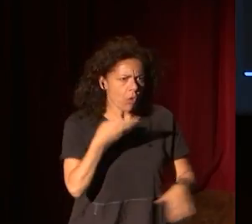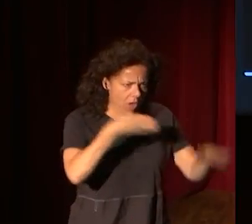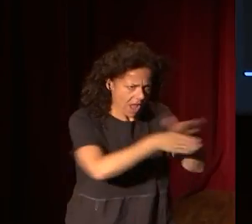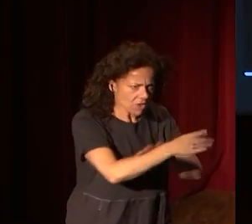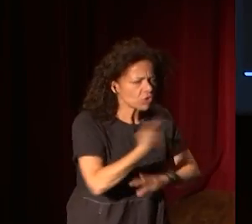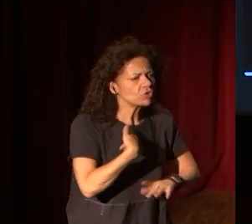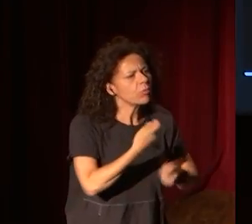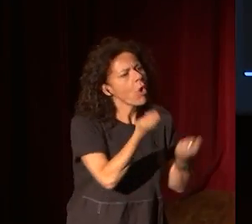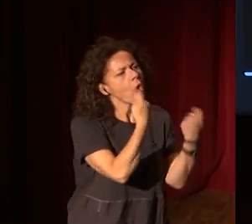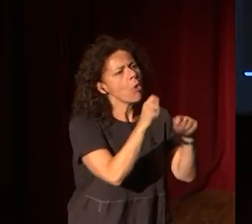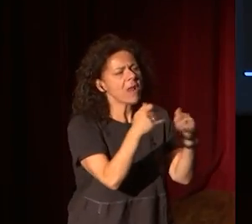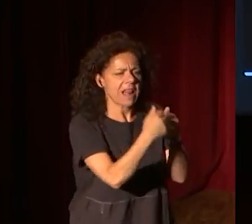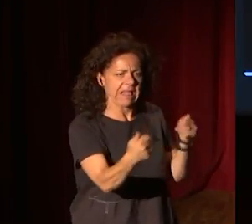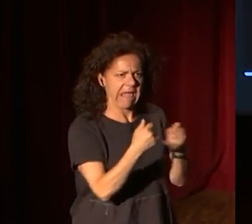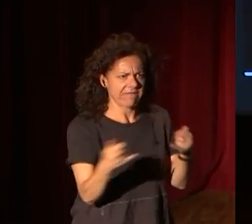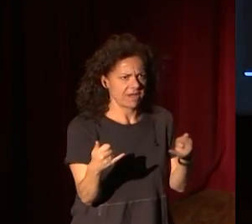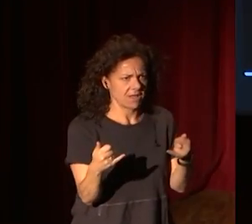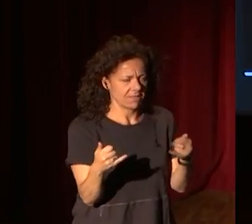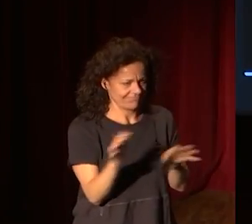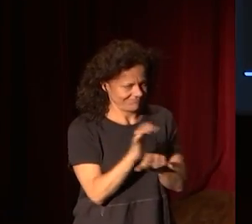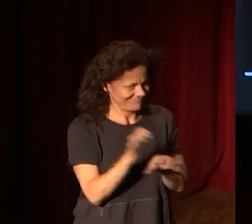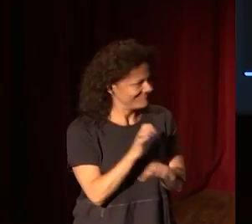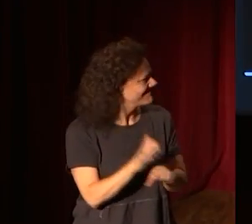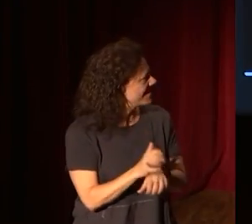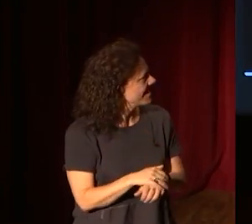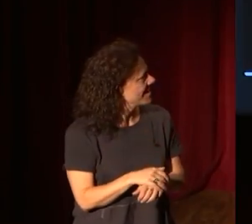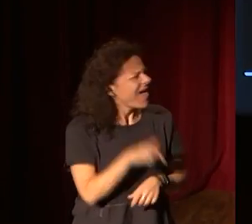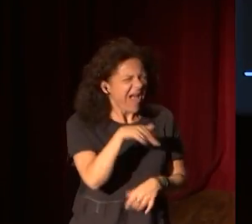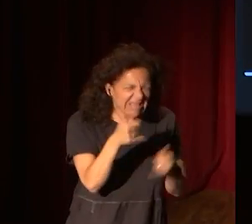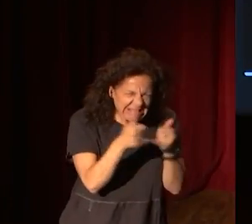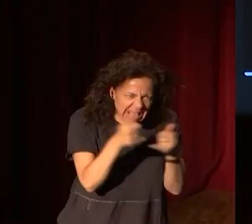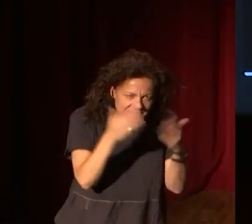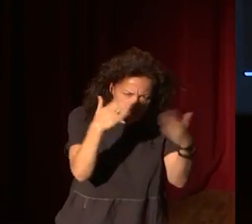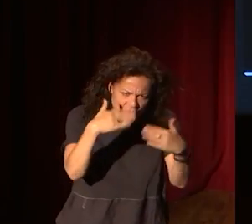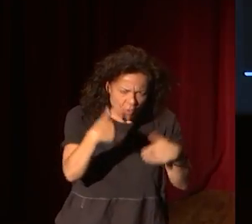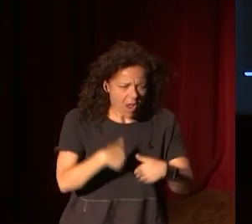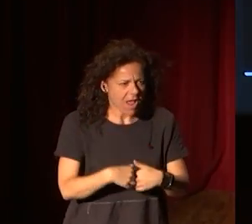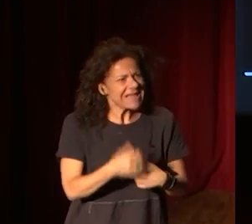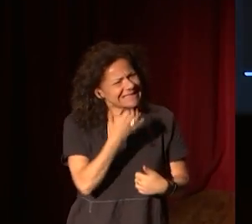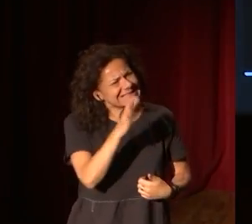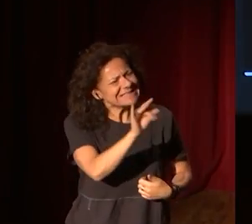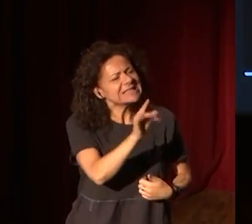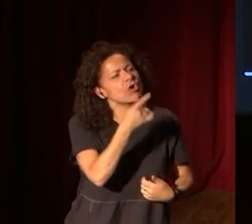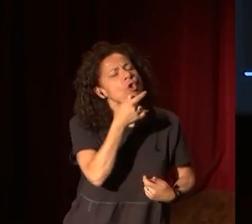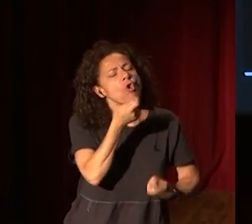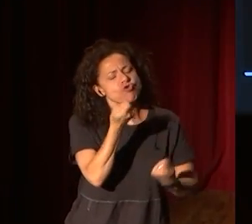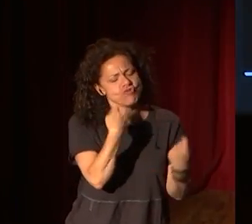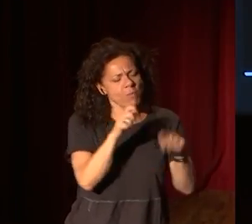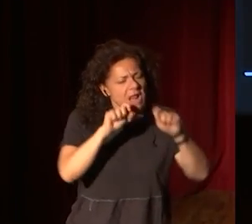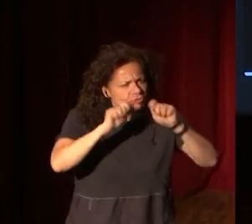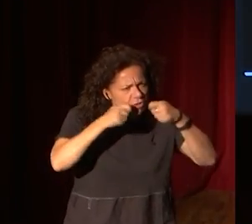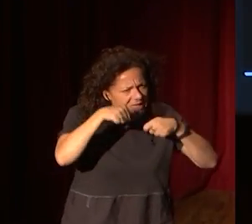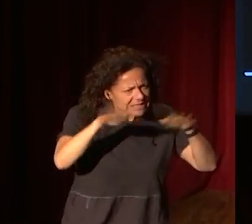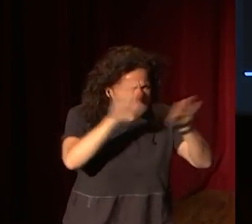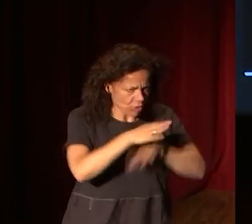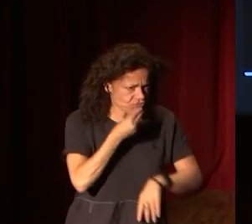comprar carne, voy a... No, pero aquí no se vende carne, Sí, voy a comprar chuletitas para esta noche, para